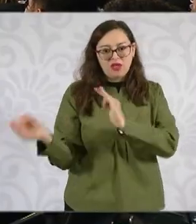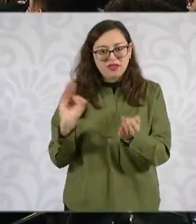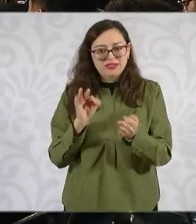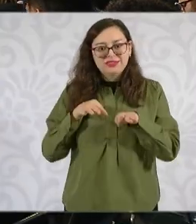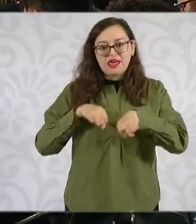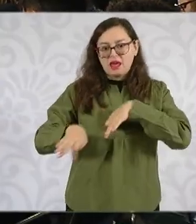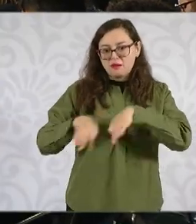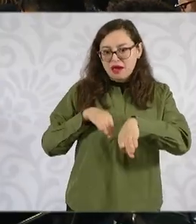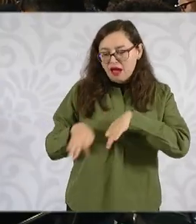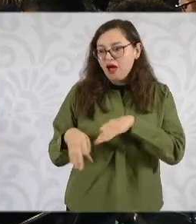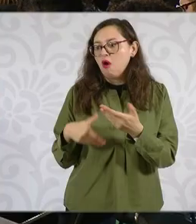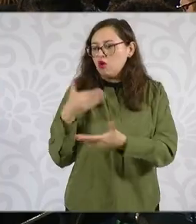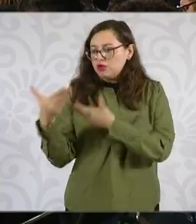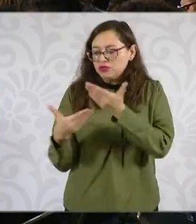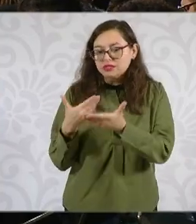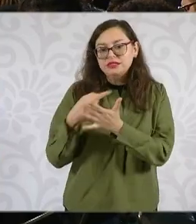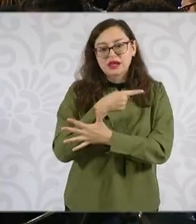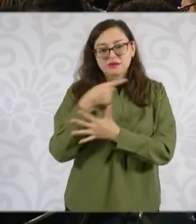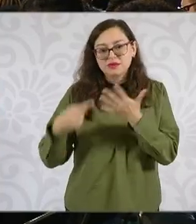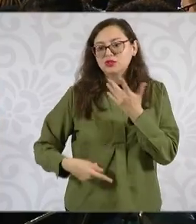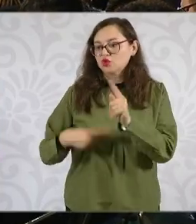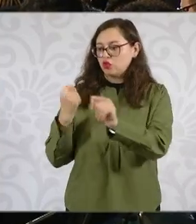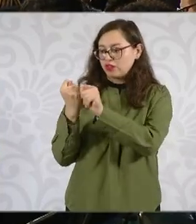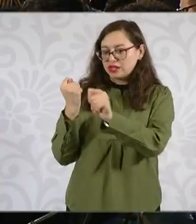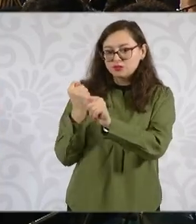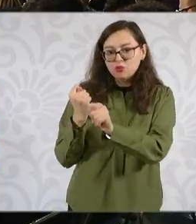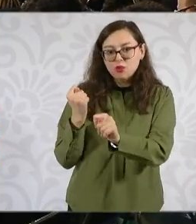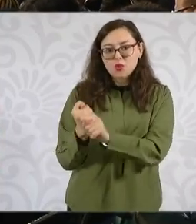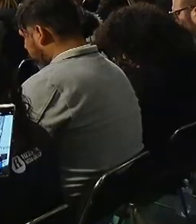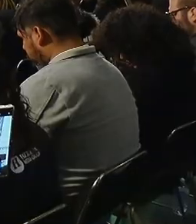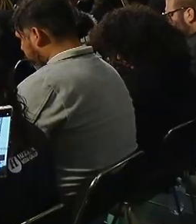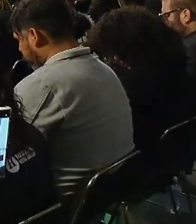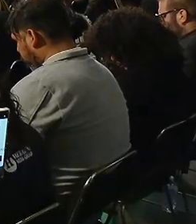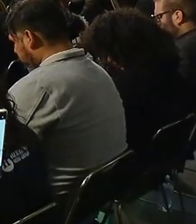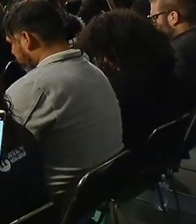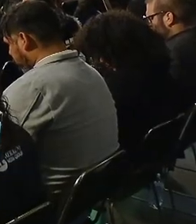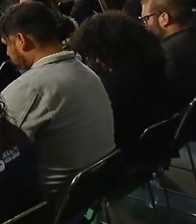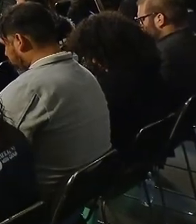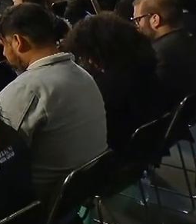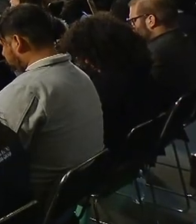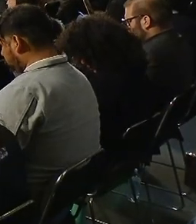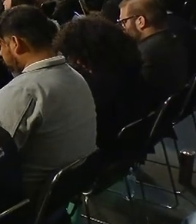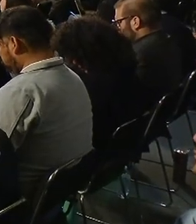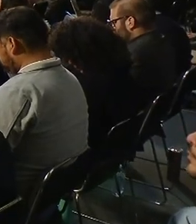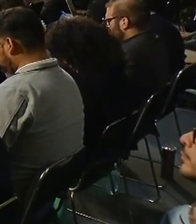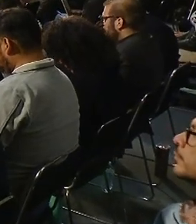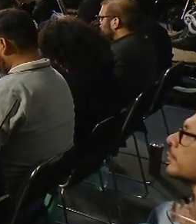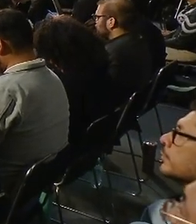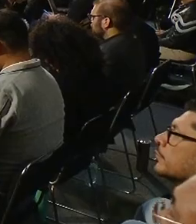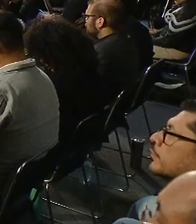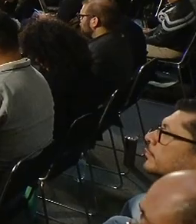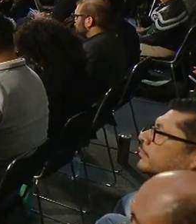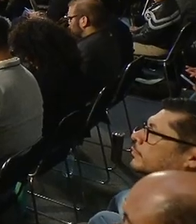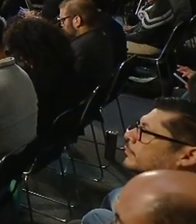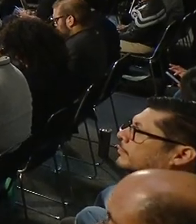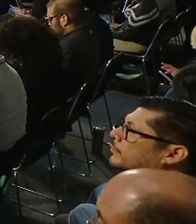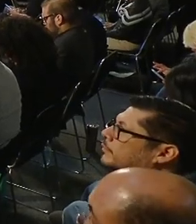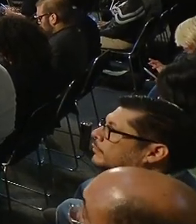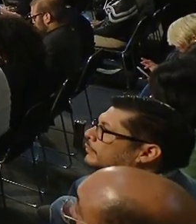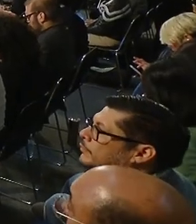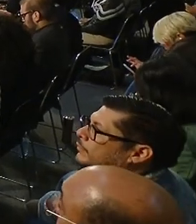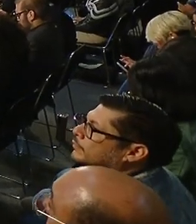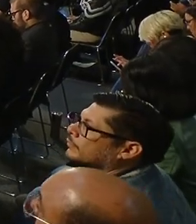donde haya acceso a transporte público y el objetivo es dar vivienda,